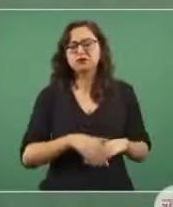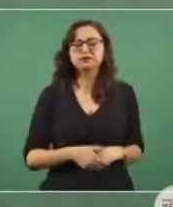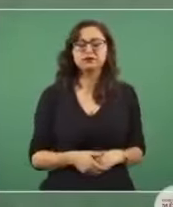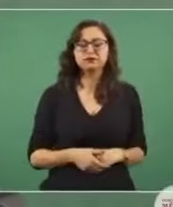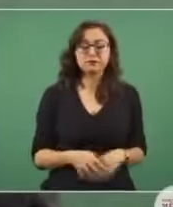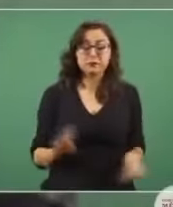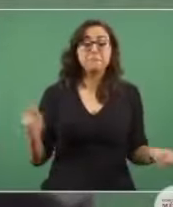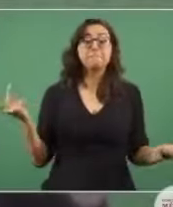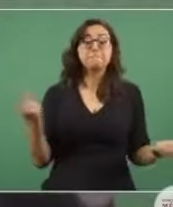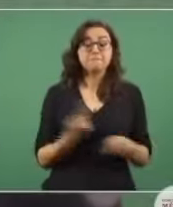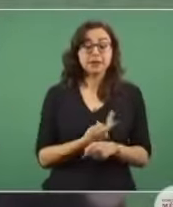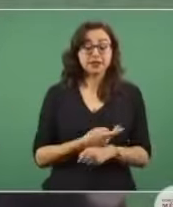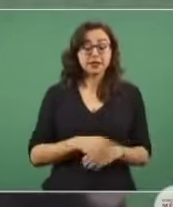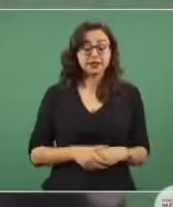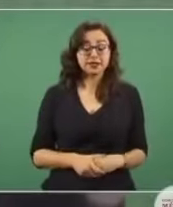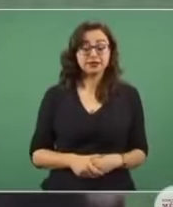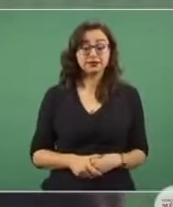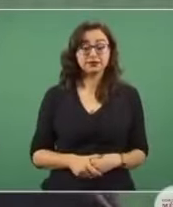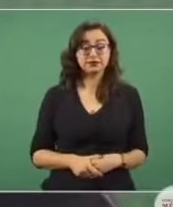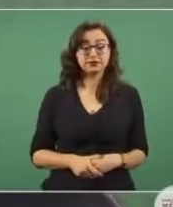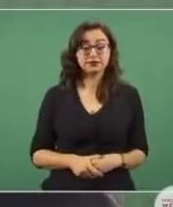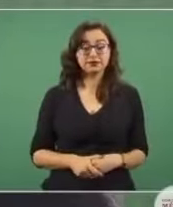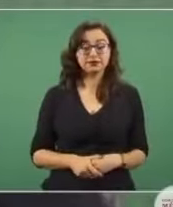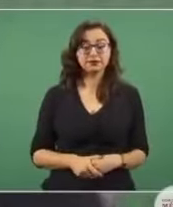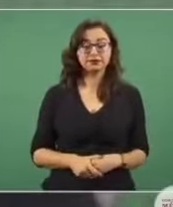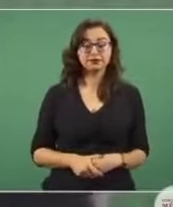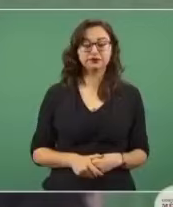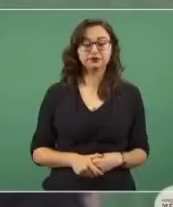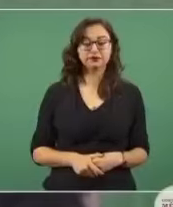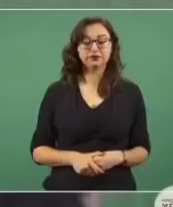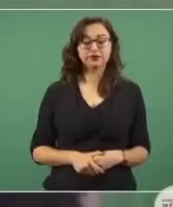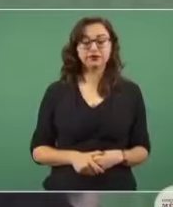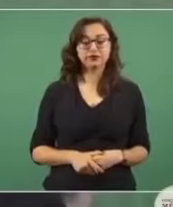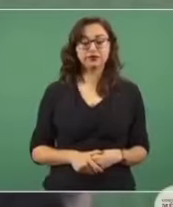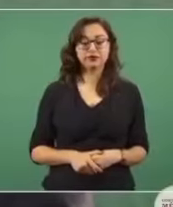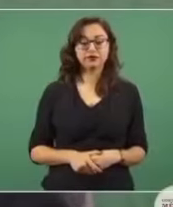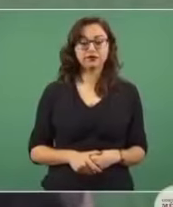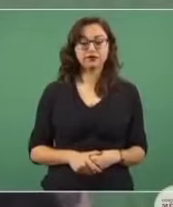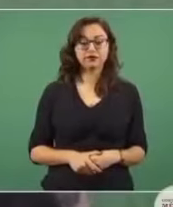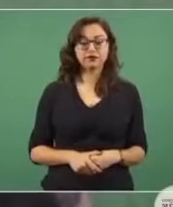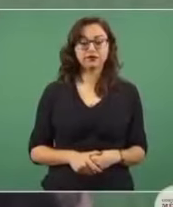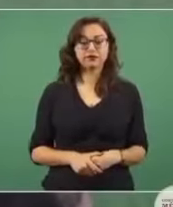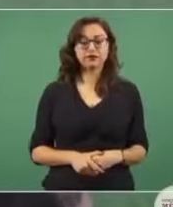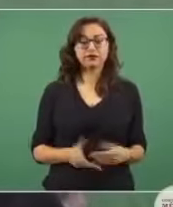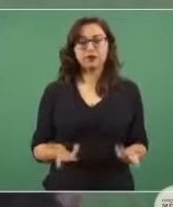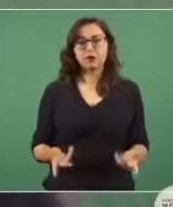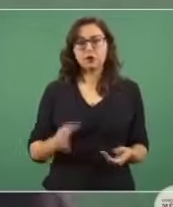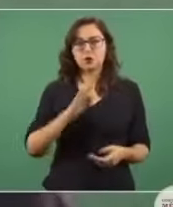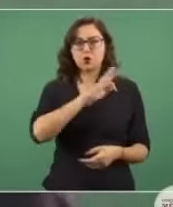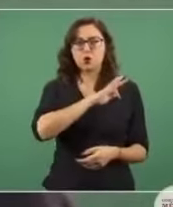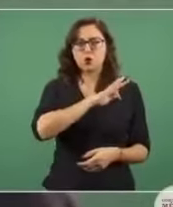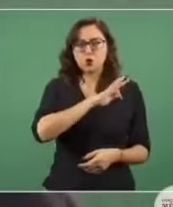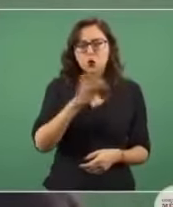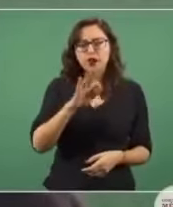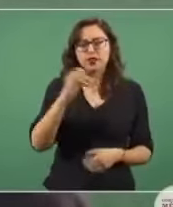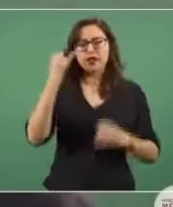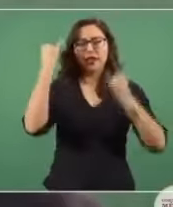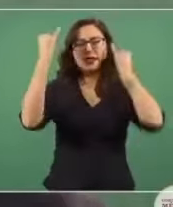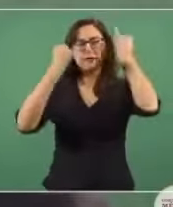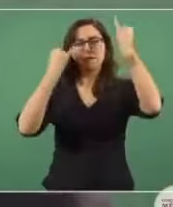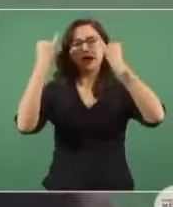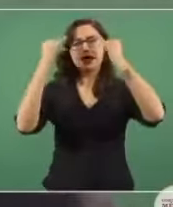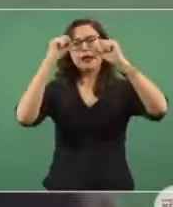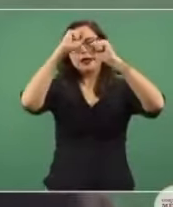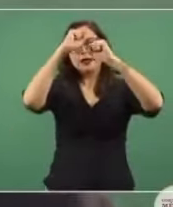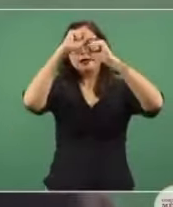sucediendo?, ¿cómo se debe de visualizar el futuro